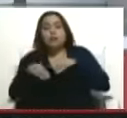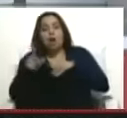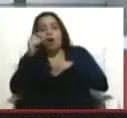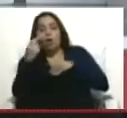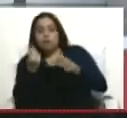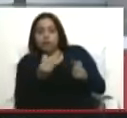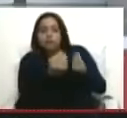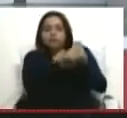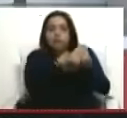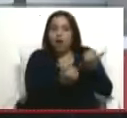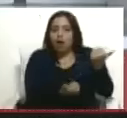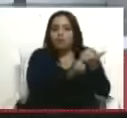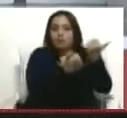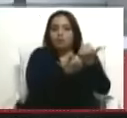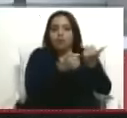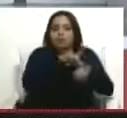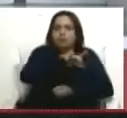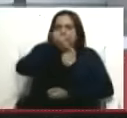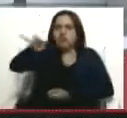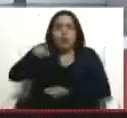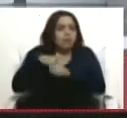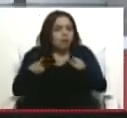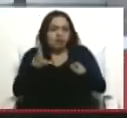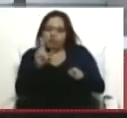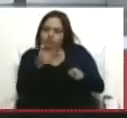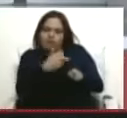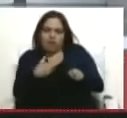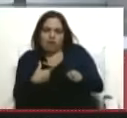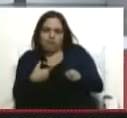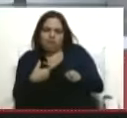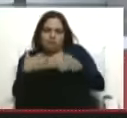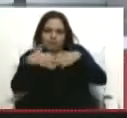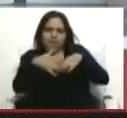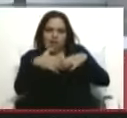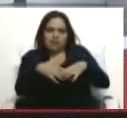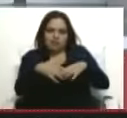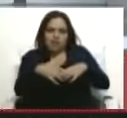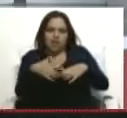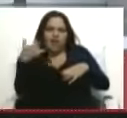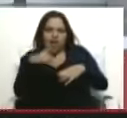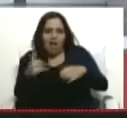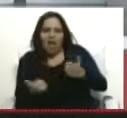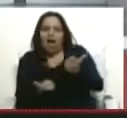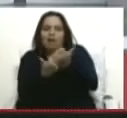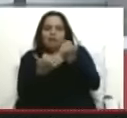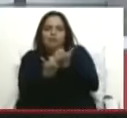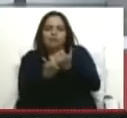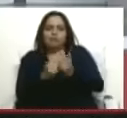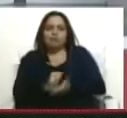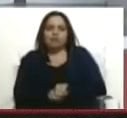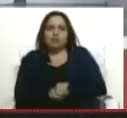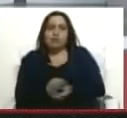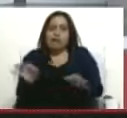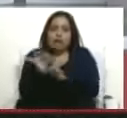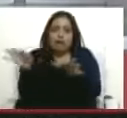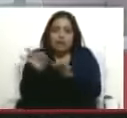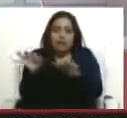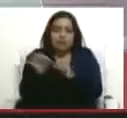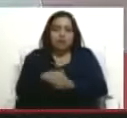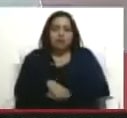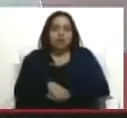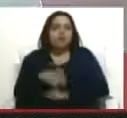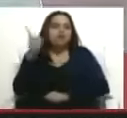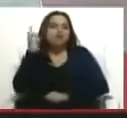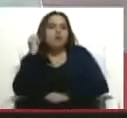su gira y lo apoyase, pero no que esa empresa tuviese en sus manos su carrera, y menos que la